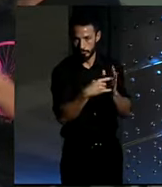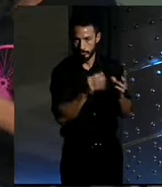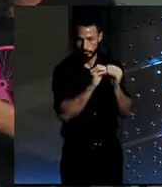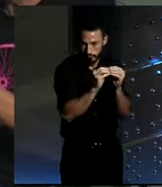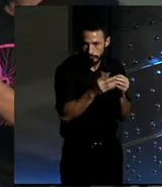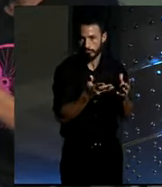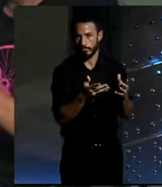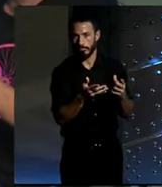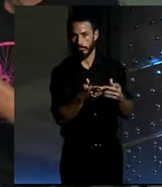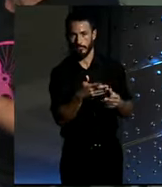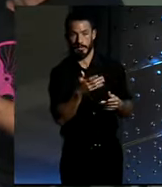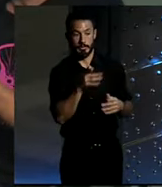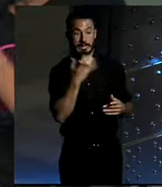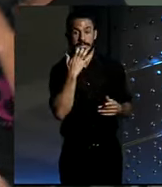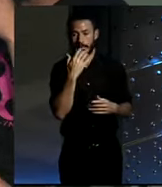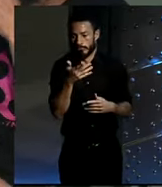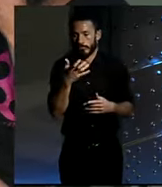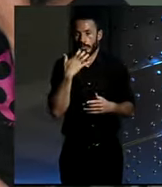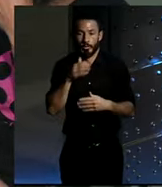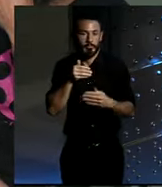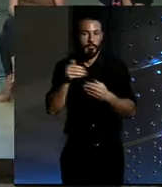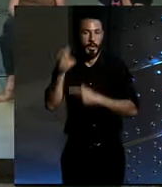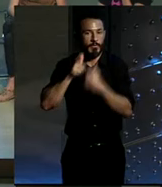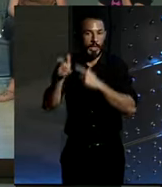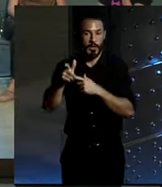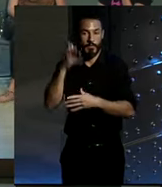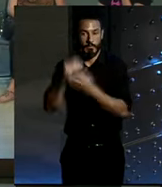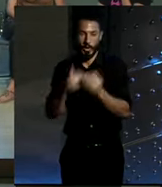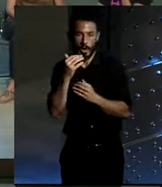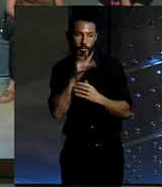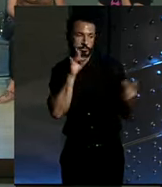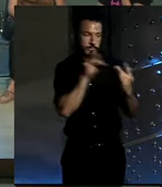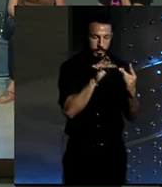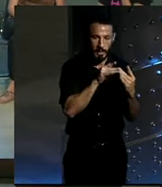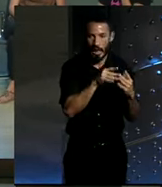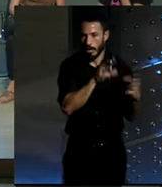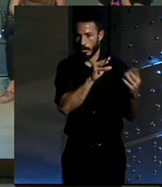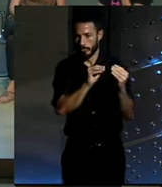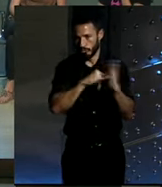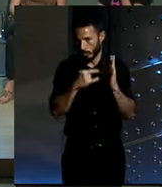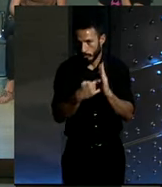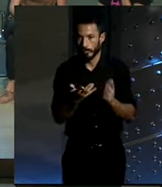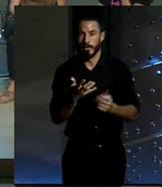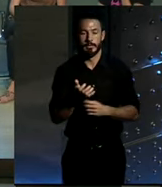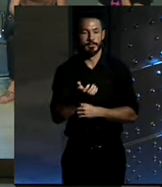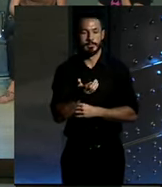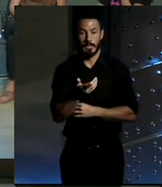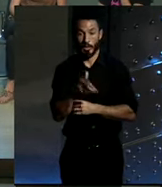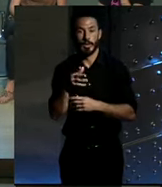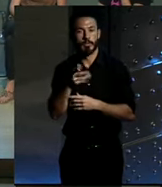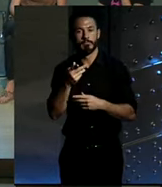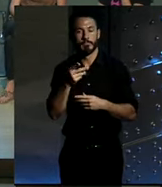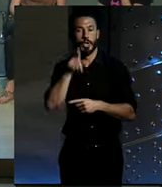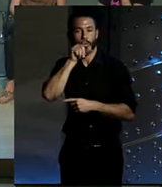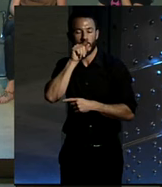si algo se estropea, desconectamos contigo y Es que precisamente una de las preguntas que nos ha entrado por Twitter, quiere saber qué pasa si algo... Cruzo los